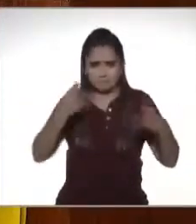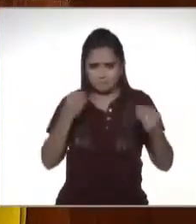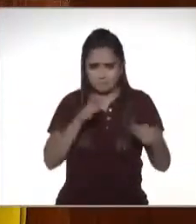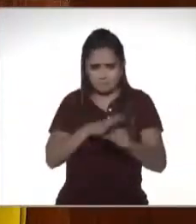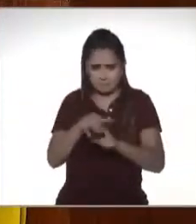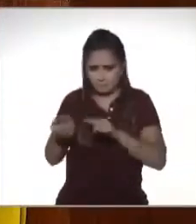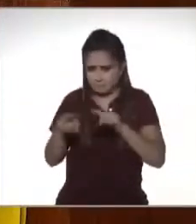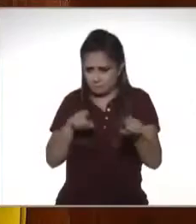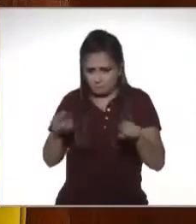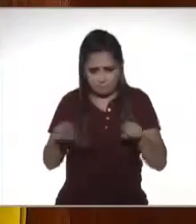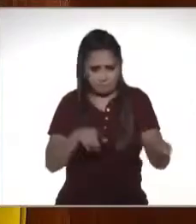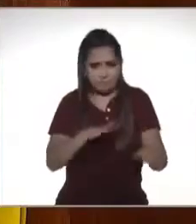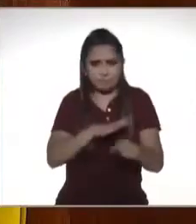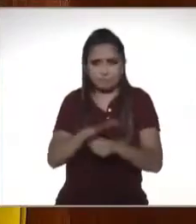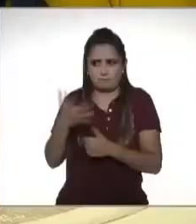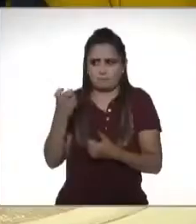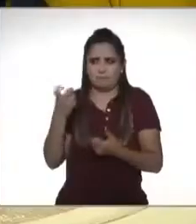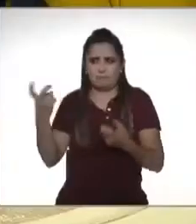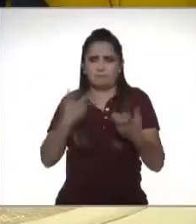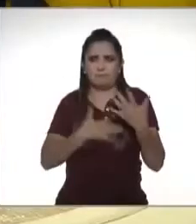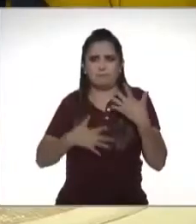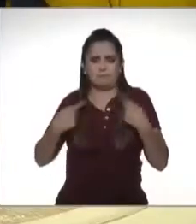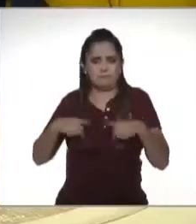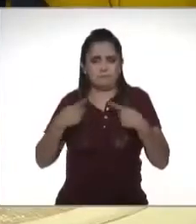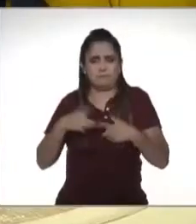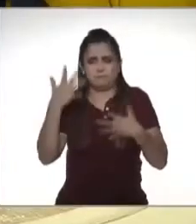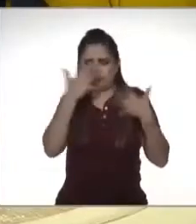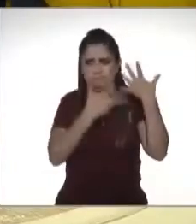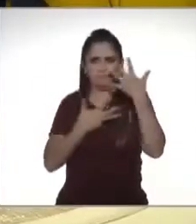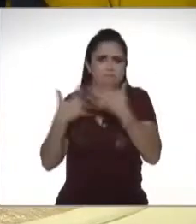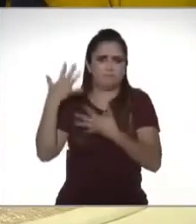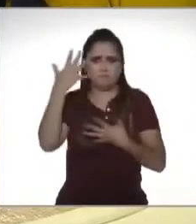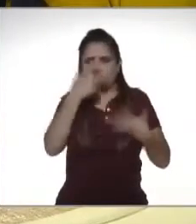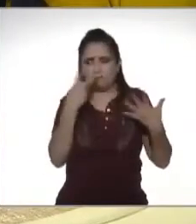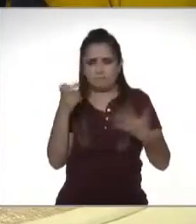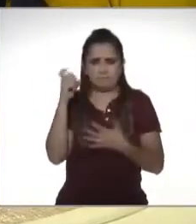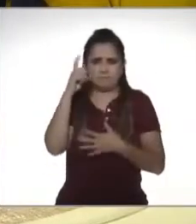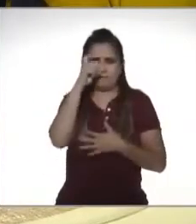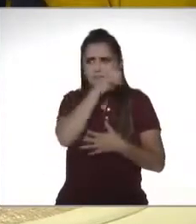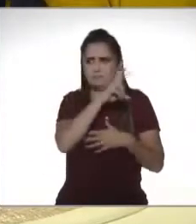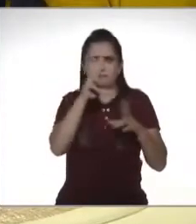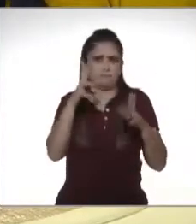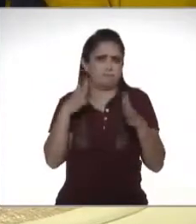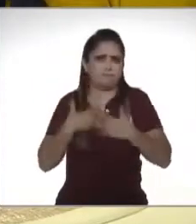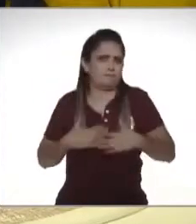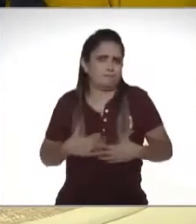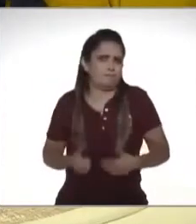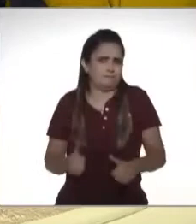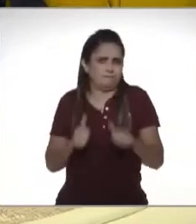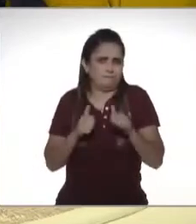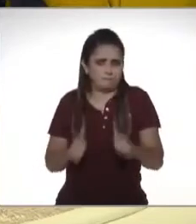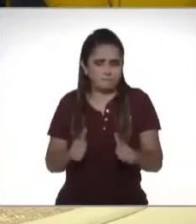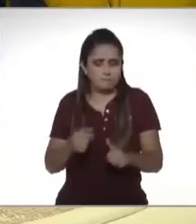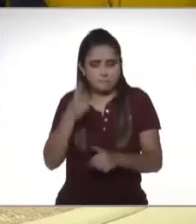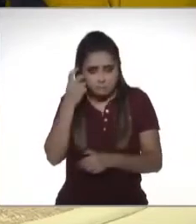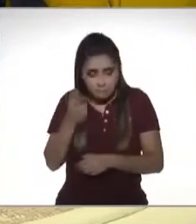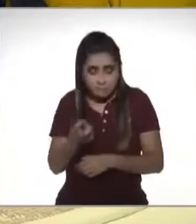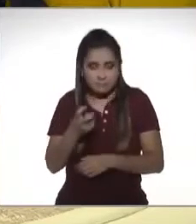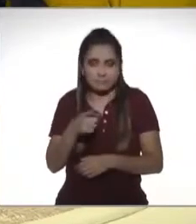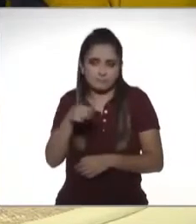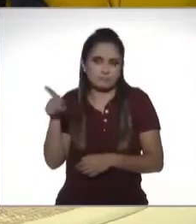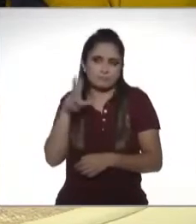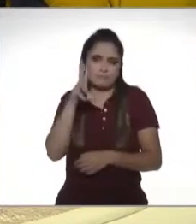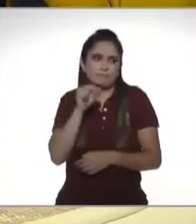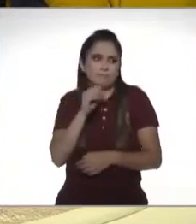muevo y de alguna manera a ellos se les complica de alguna forma y entonces es una cuestión en la que no se logran